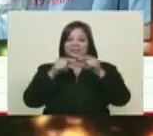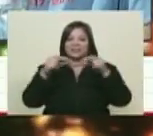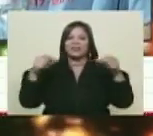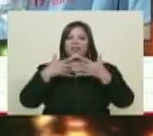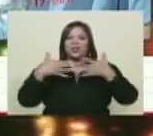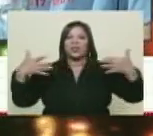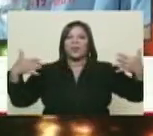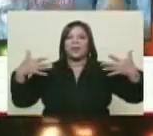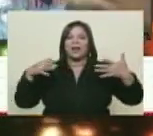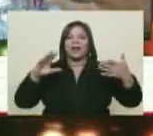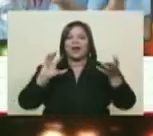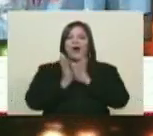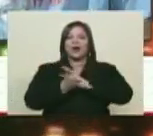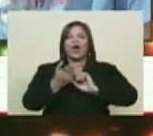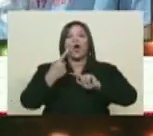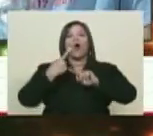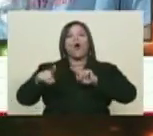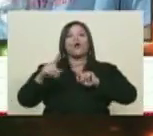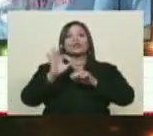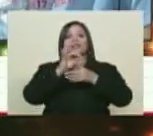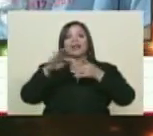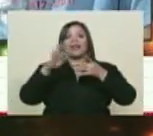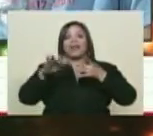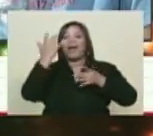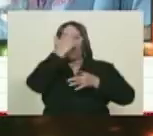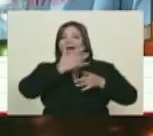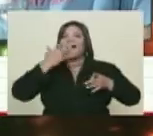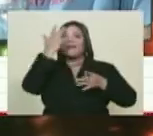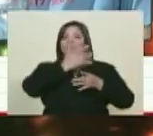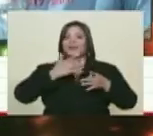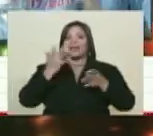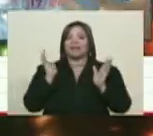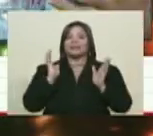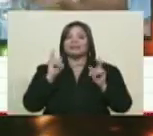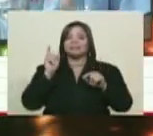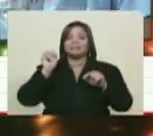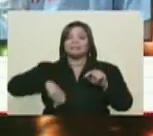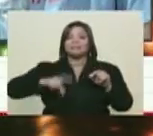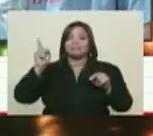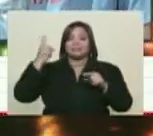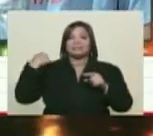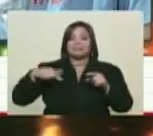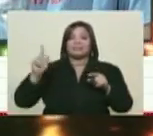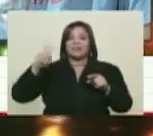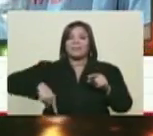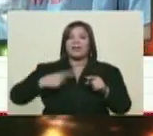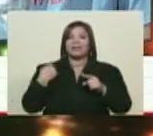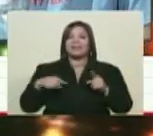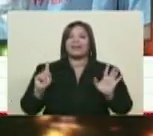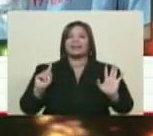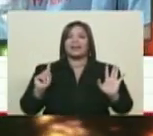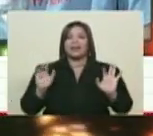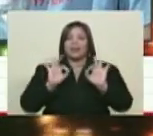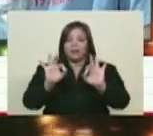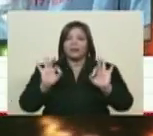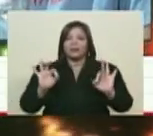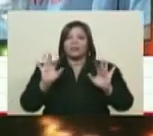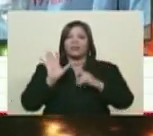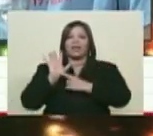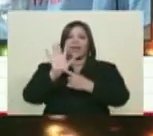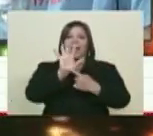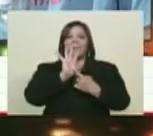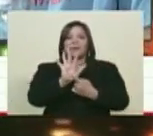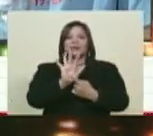historiográficamente, otras formas de socialismo en África, en los Balcanes, también tenemos precisamente esa expresión